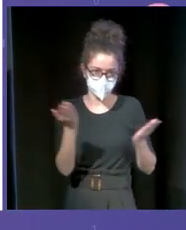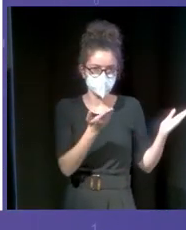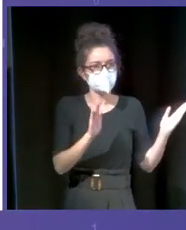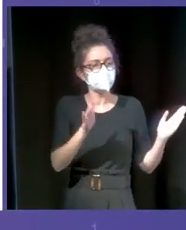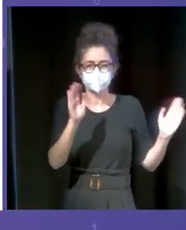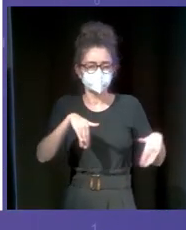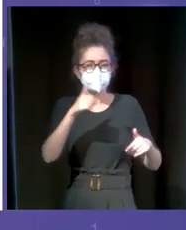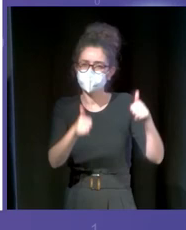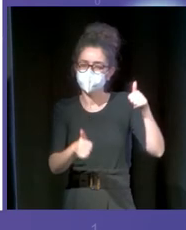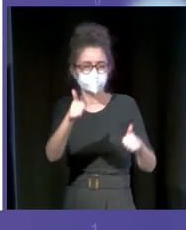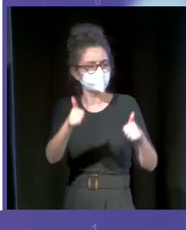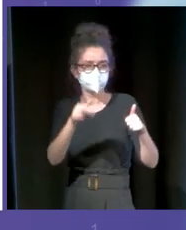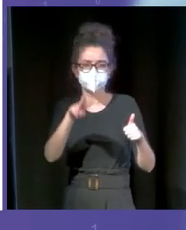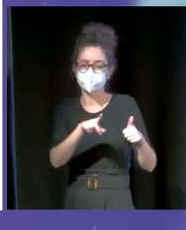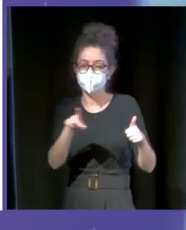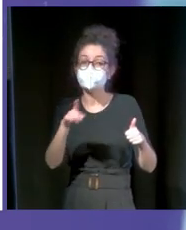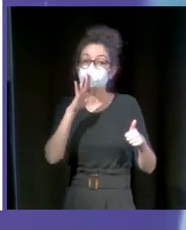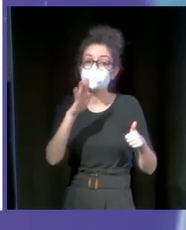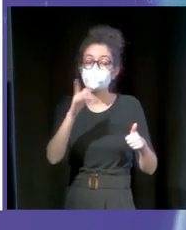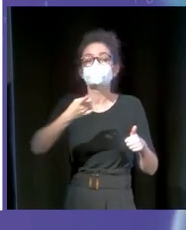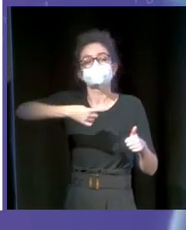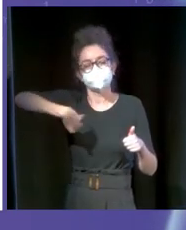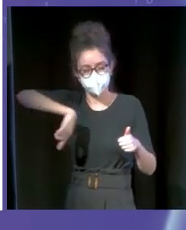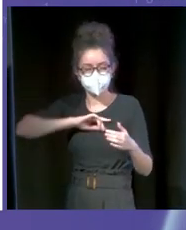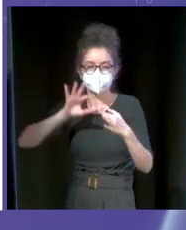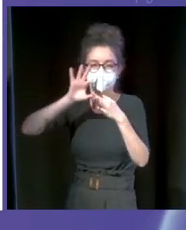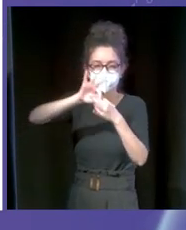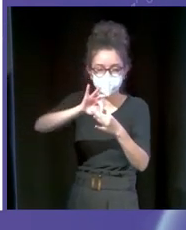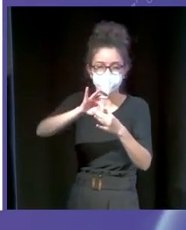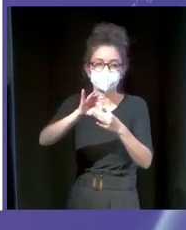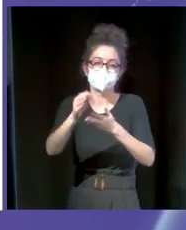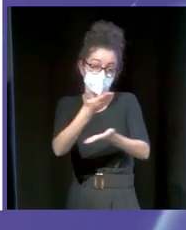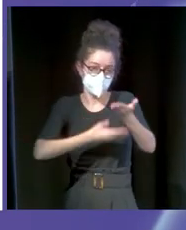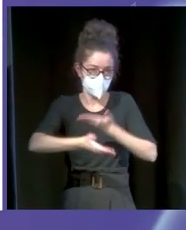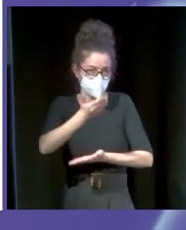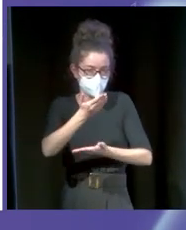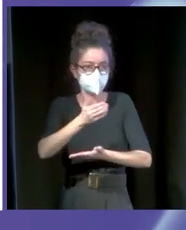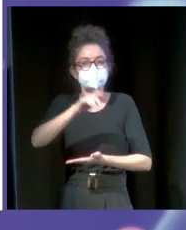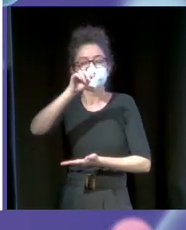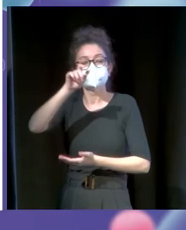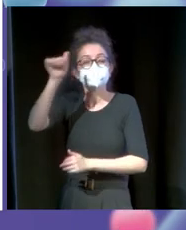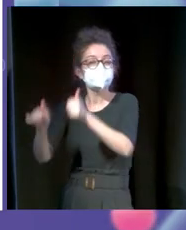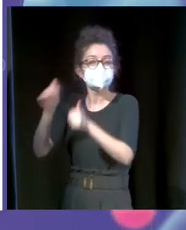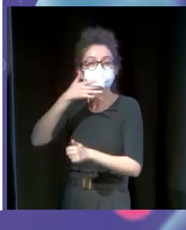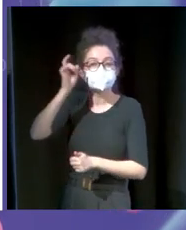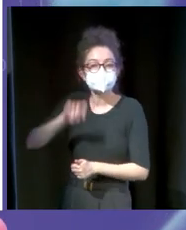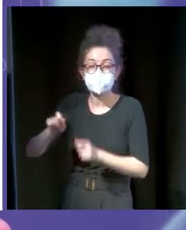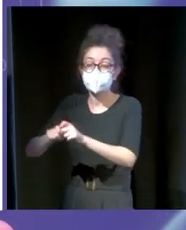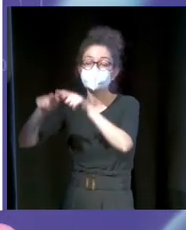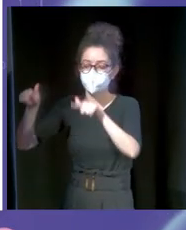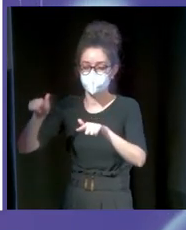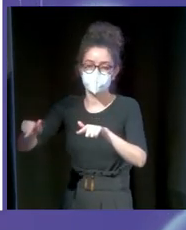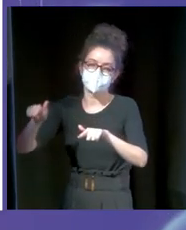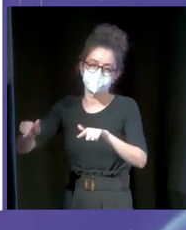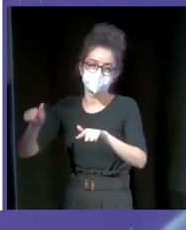competidores. ¿Por qué? Porque los hemos convertido en nuestros aliados. Para nosotros, realmente, los que son nuestros competidores son las plataformas.